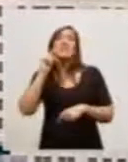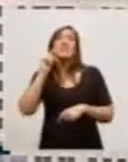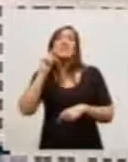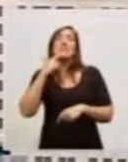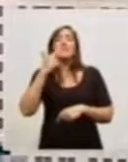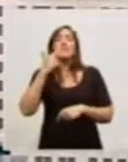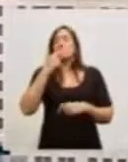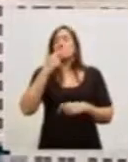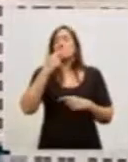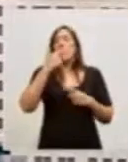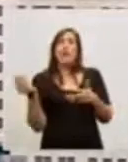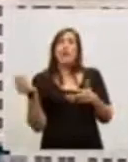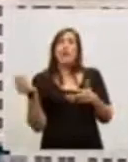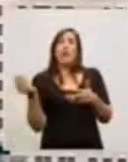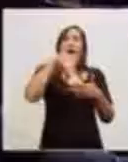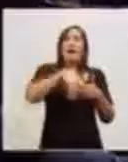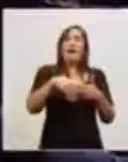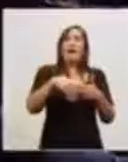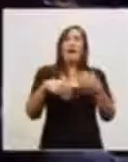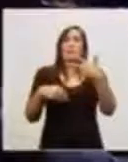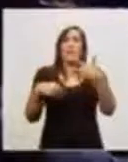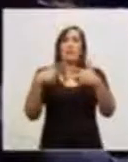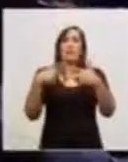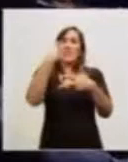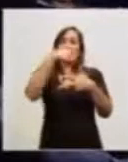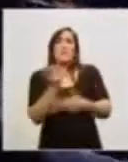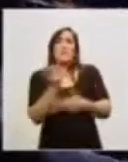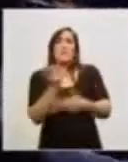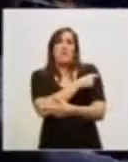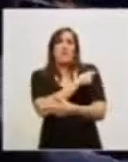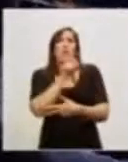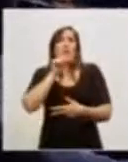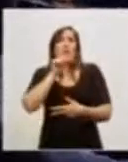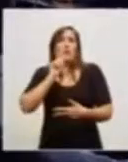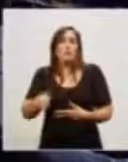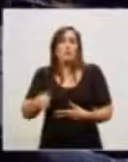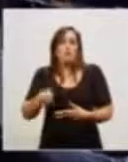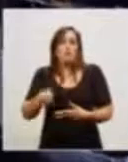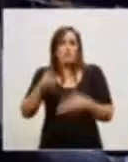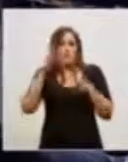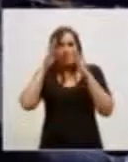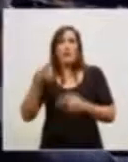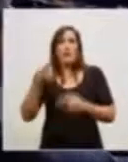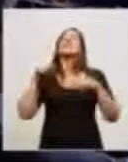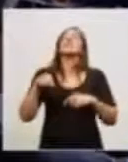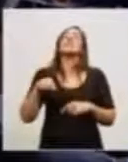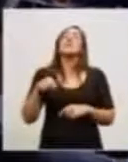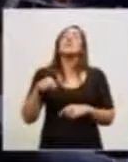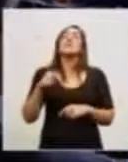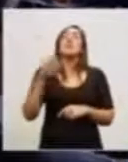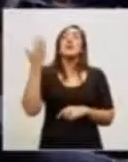no estaban contempladas. Allí también hubo una reducción en dos años del 41